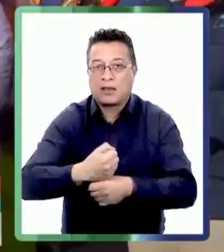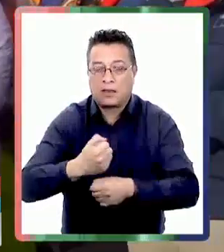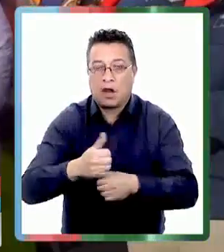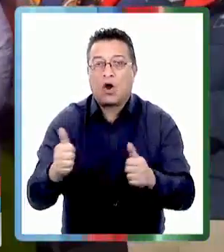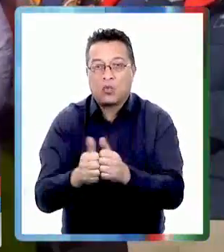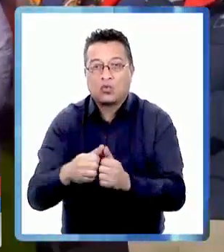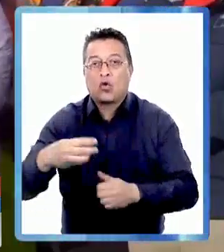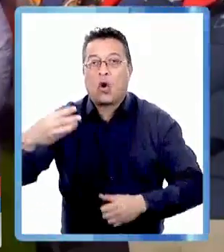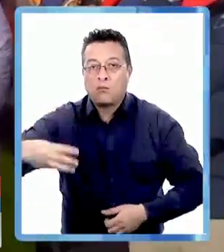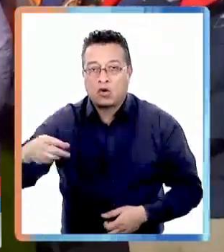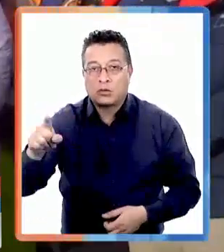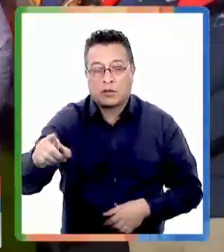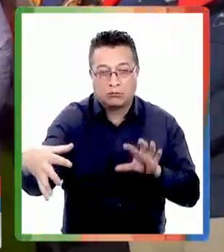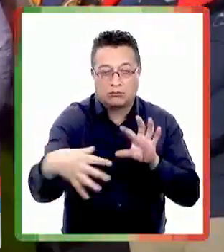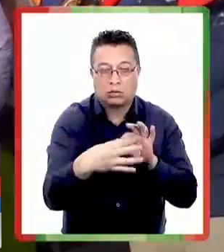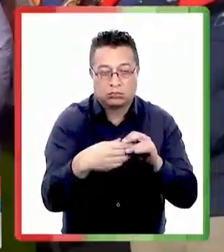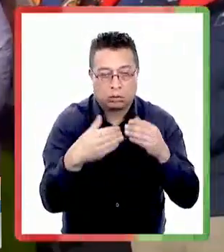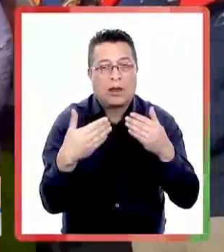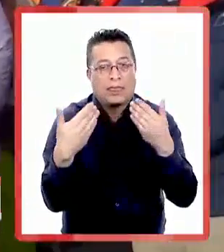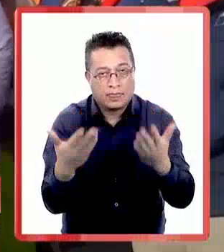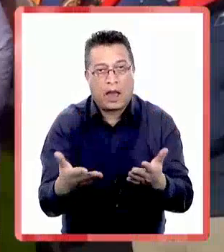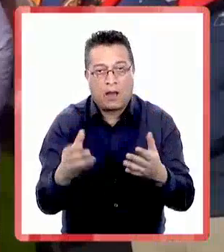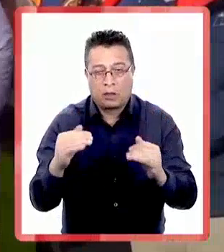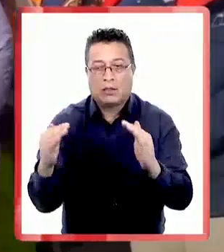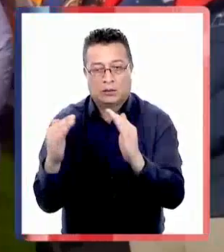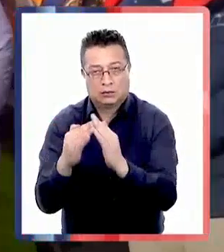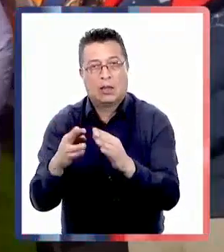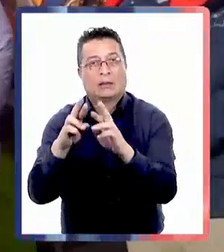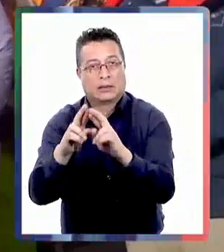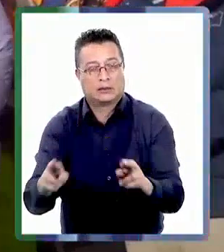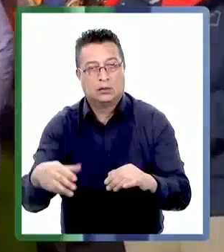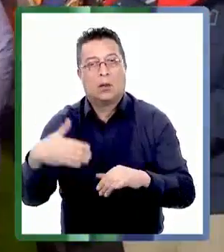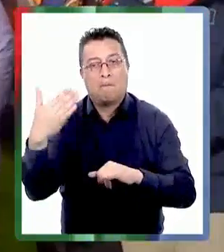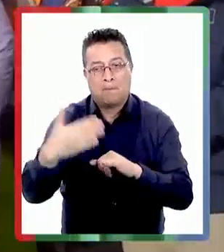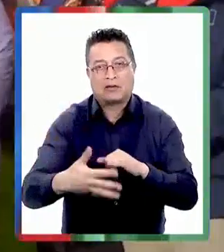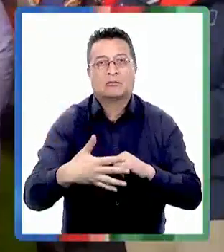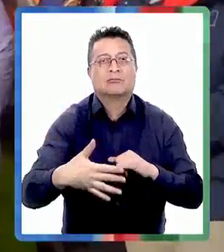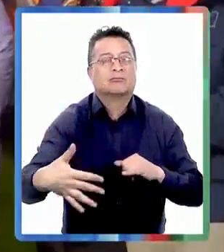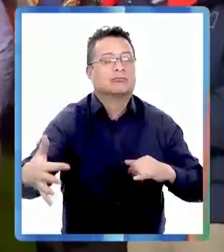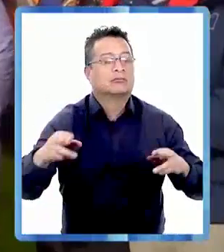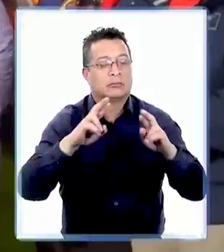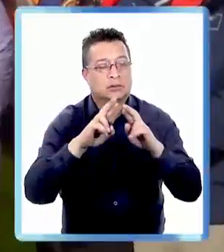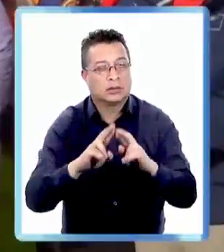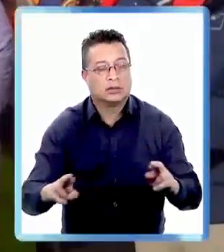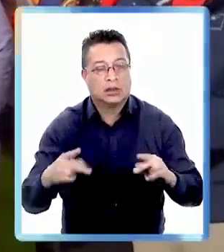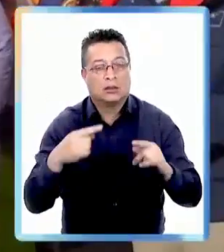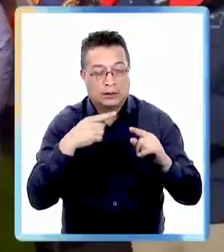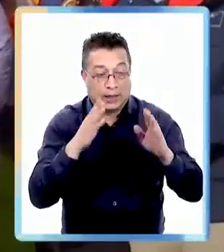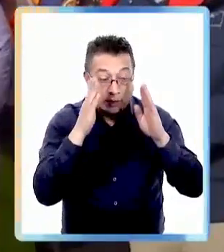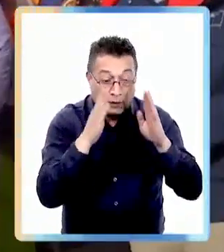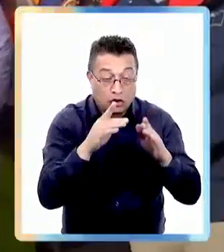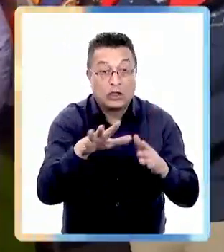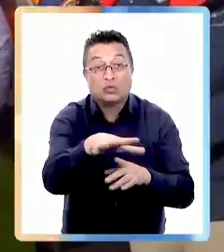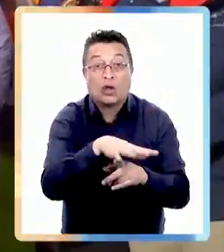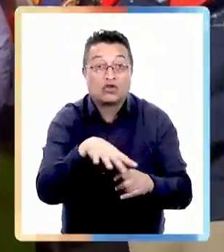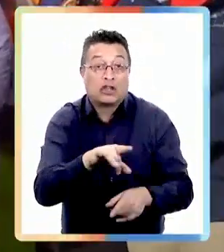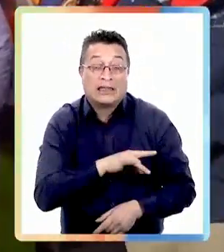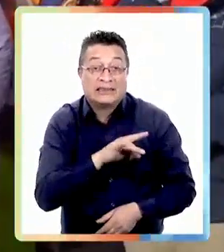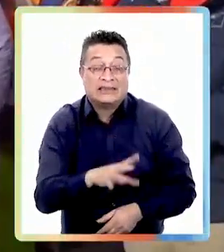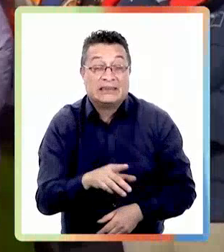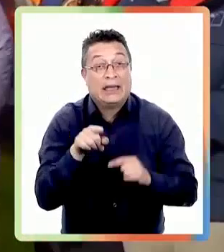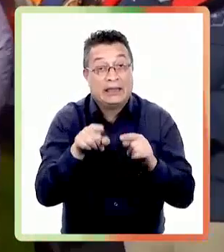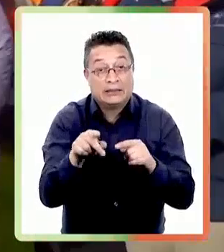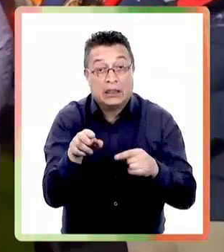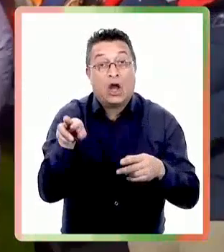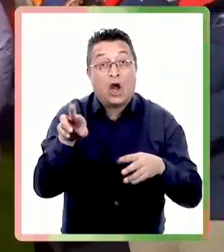también tenemos que preguntarnos y ahí los gobiernos regionales van a jugar un rol muy importante en conjunto con los municipios cómo generamos condiciones de habitabilidad